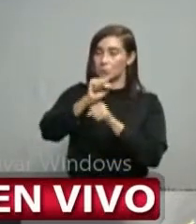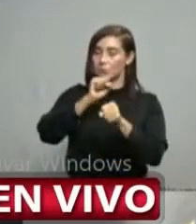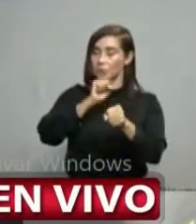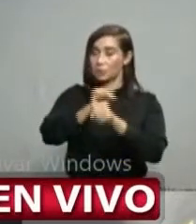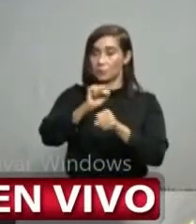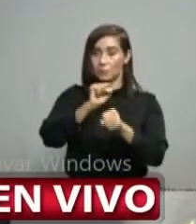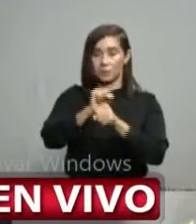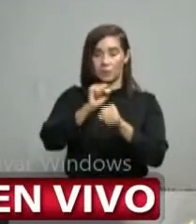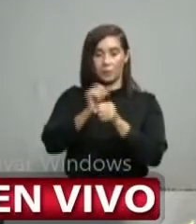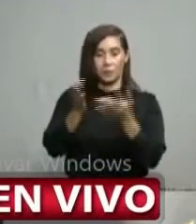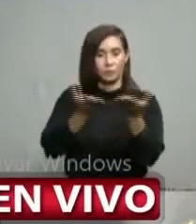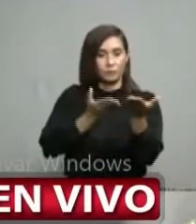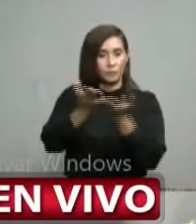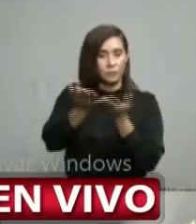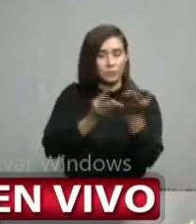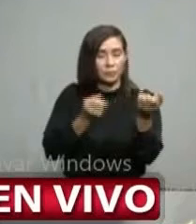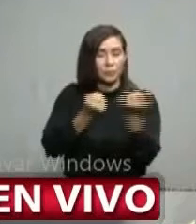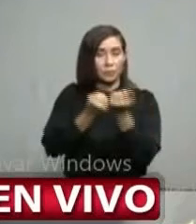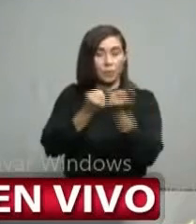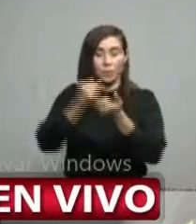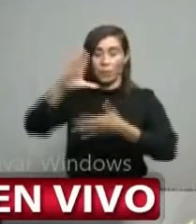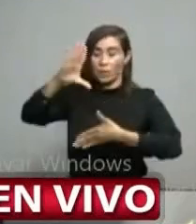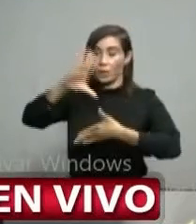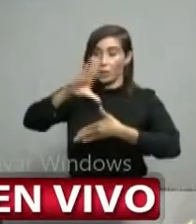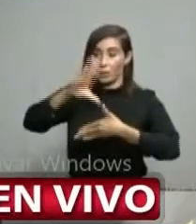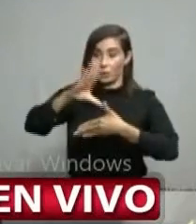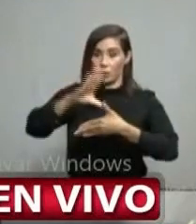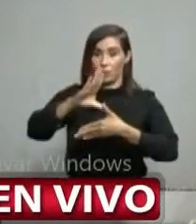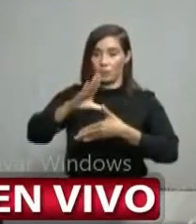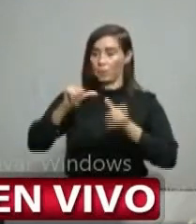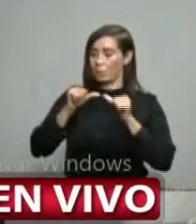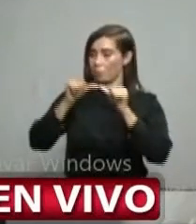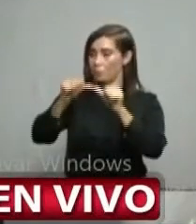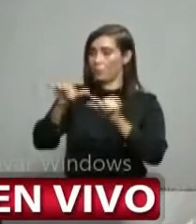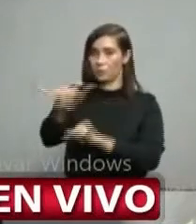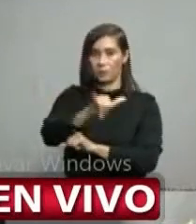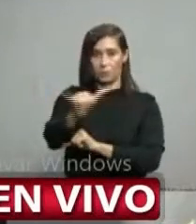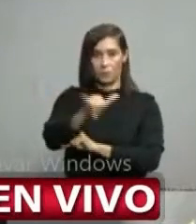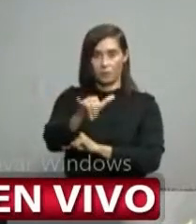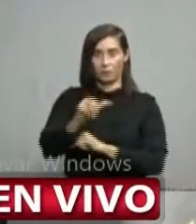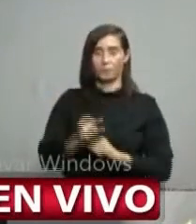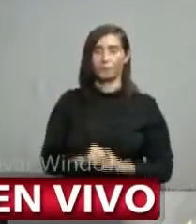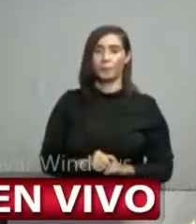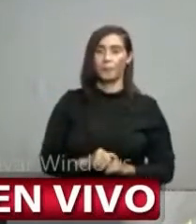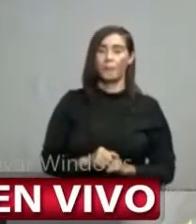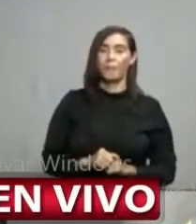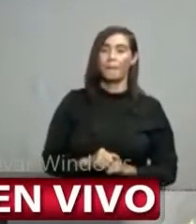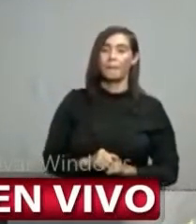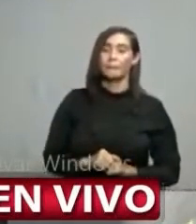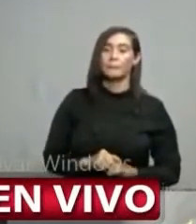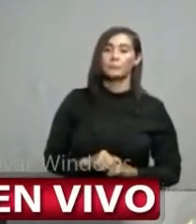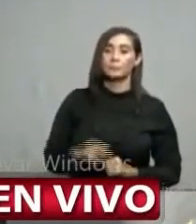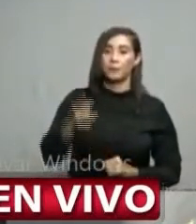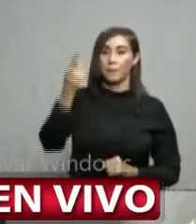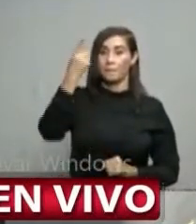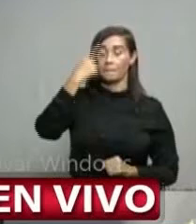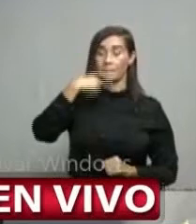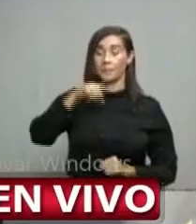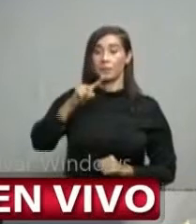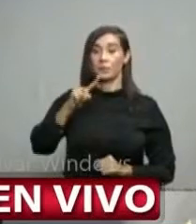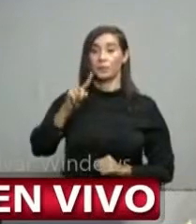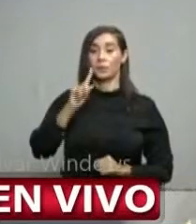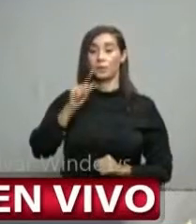sirviendo a las Américas y no va a cambiar como tampoco ha cambiado los